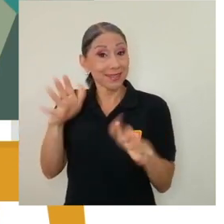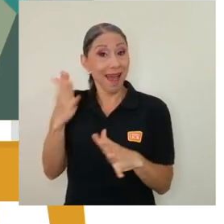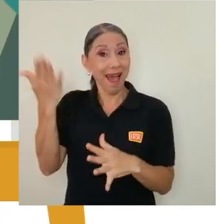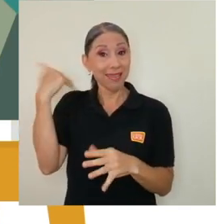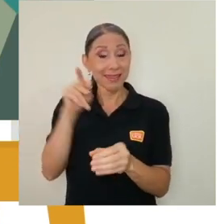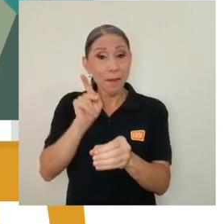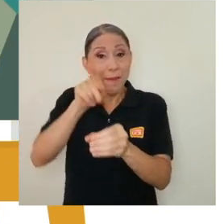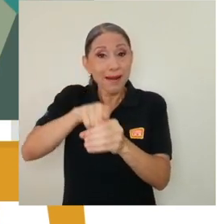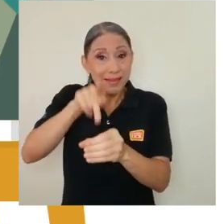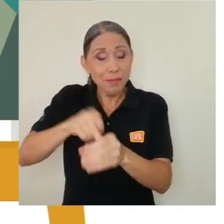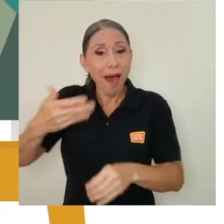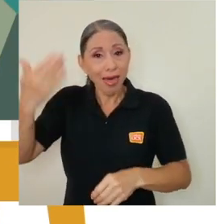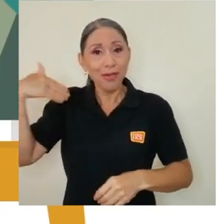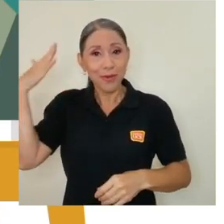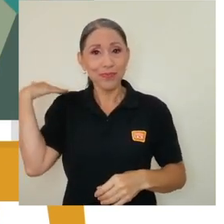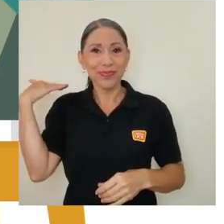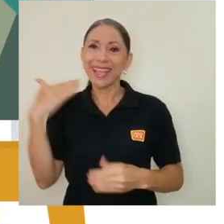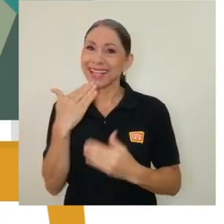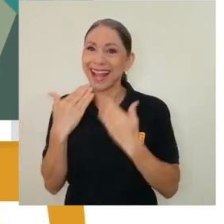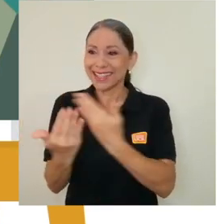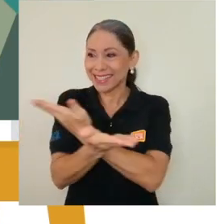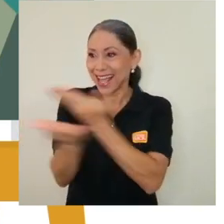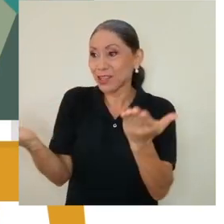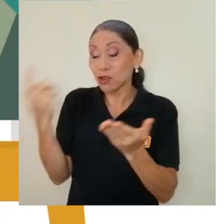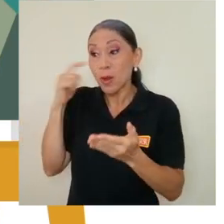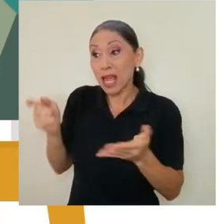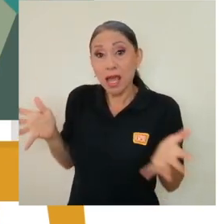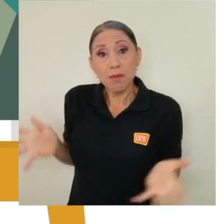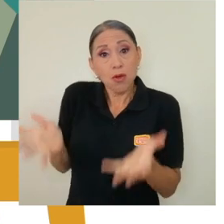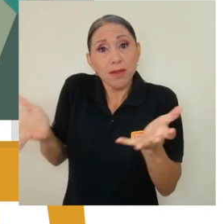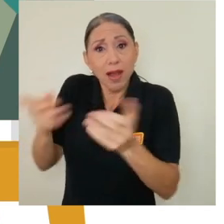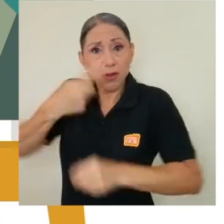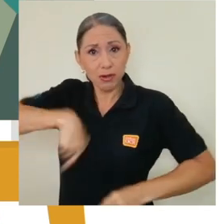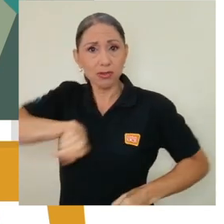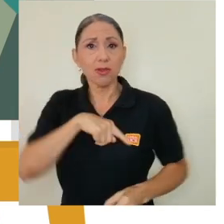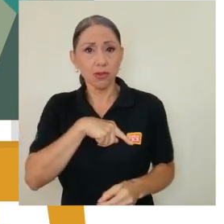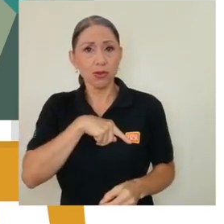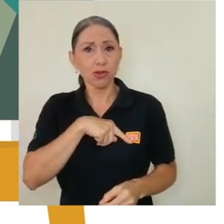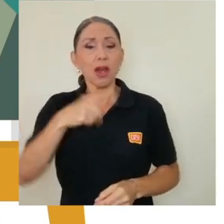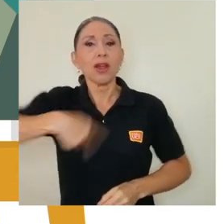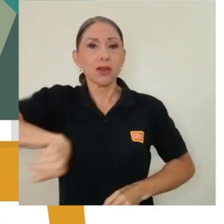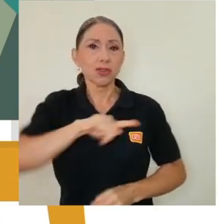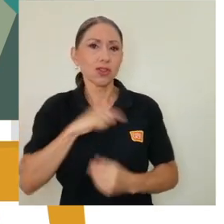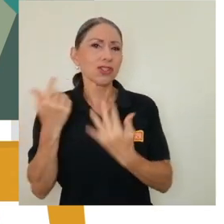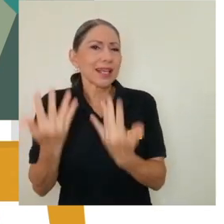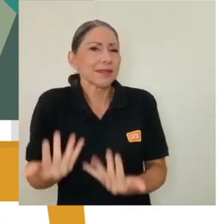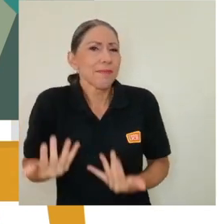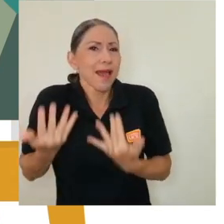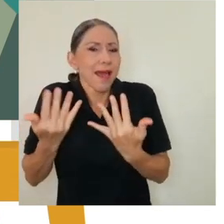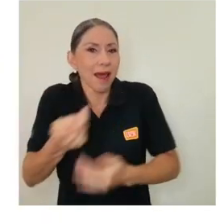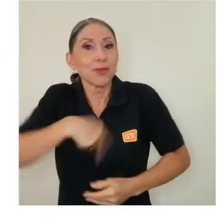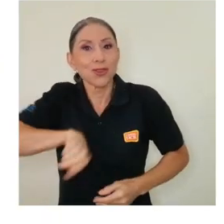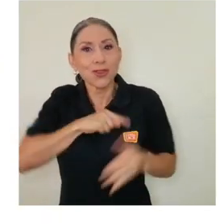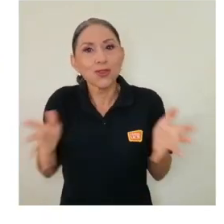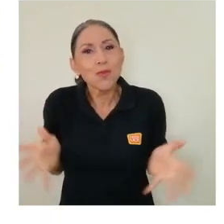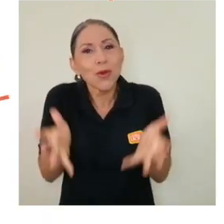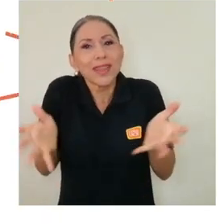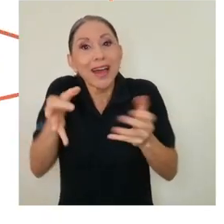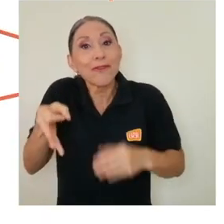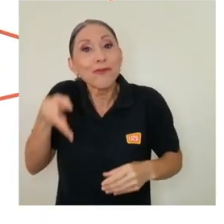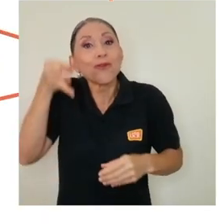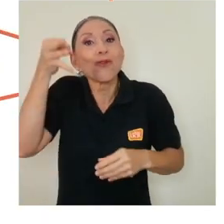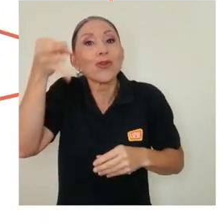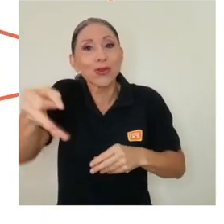eventos anteriores porque han sido una motivación para nosotros y esperamos de verdad también ser una motivación para futuras